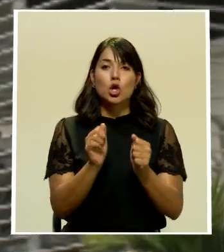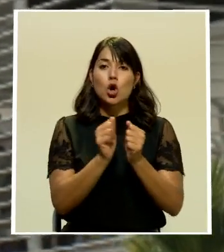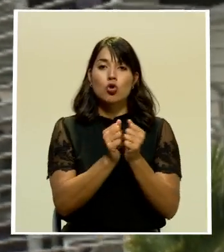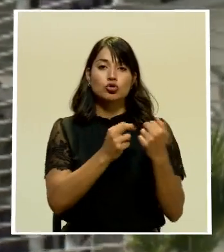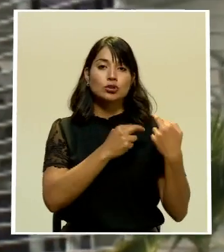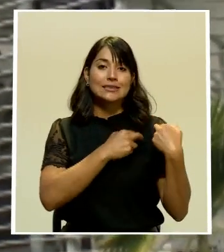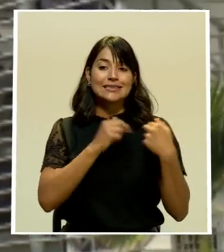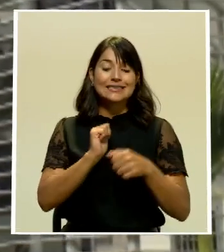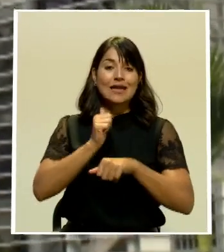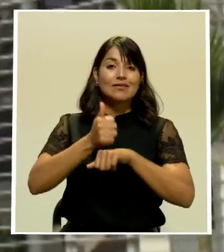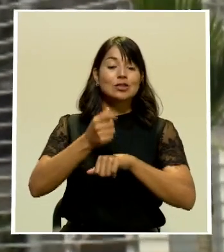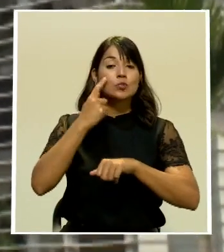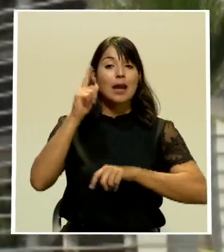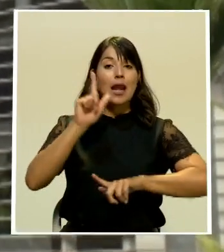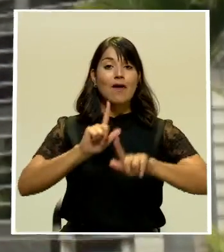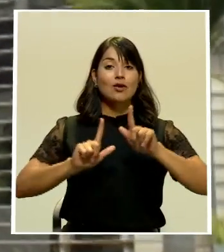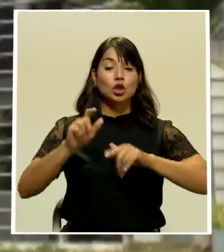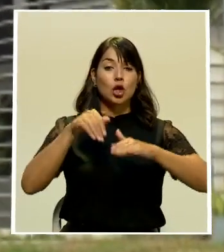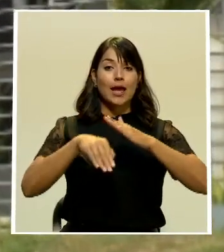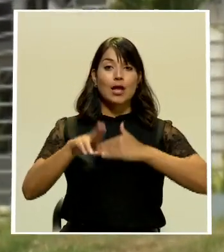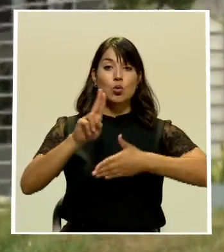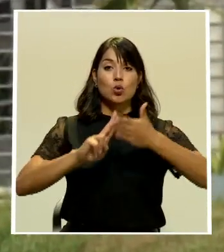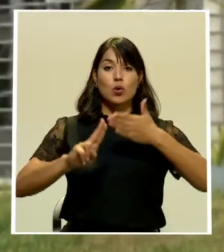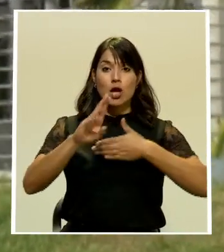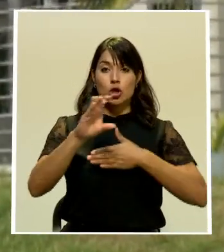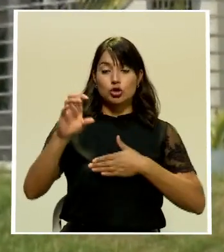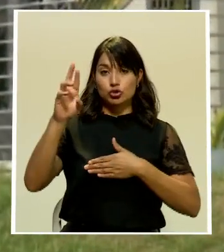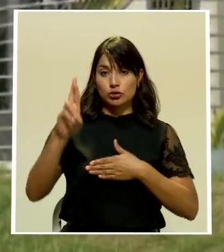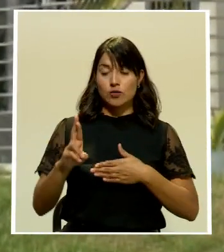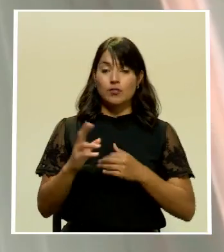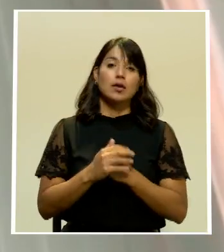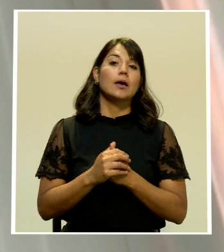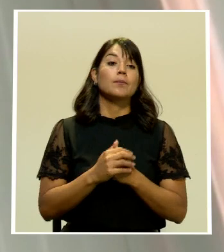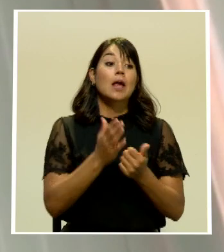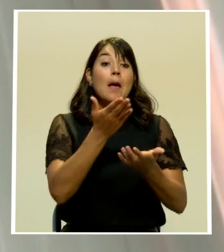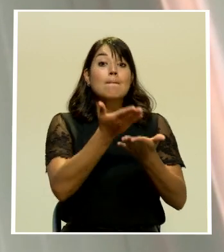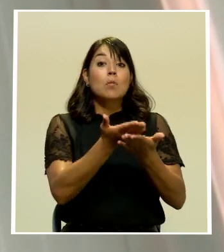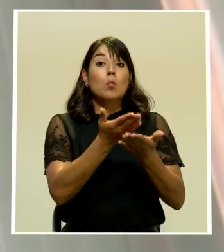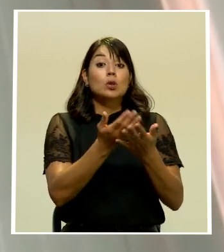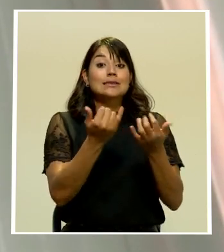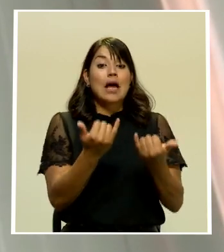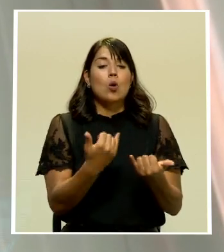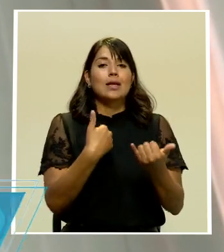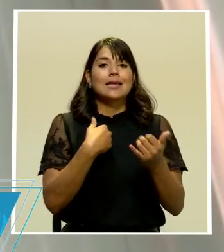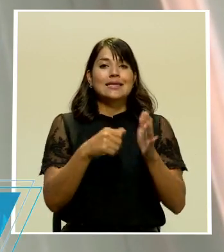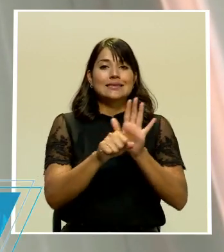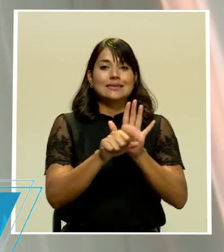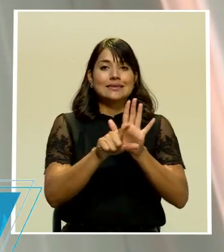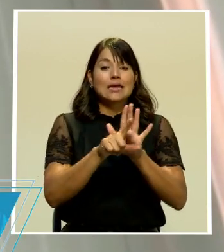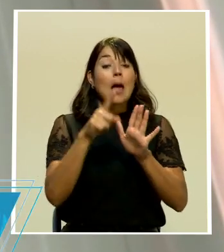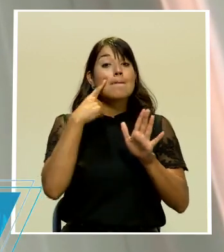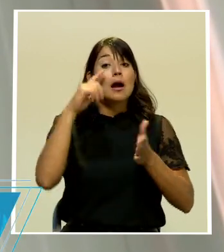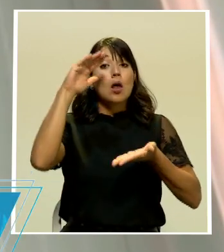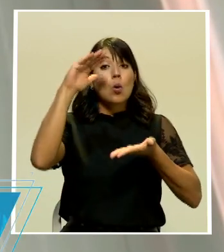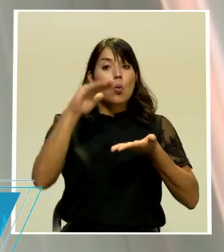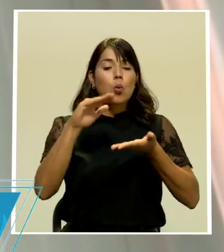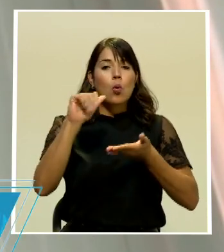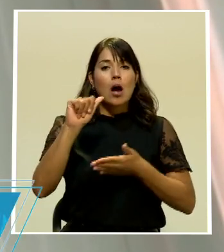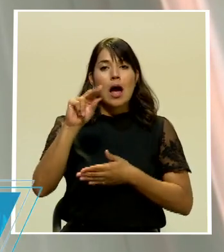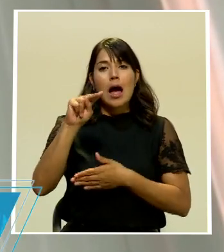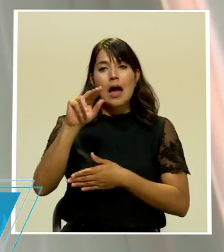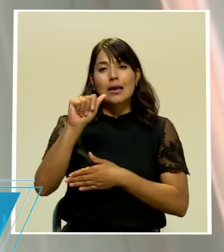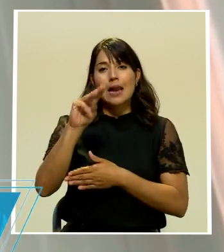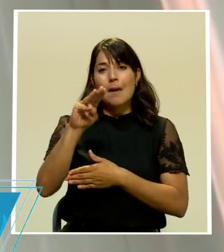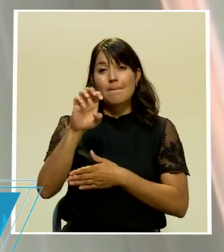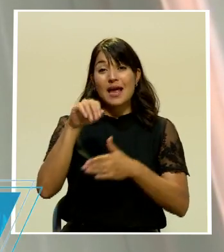laboratorio de la UCR. La moción que está actualmente en la Asamblea Legislativa para rebajar el presupuesto del ANAME en casi 900